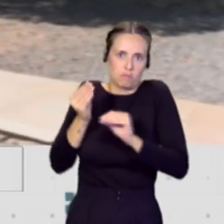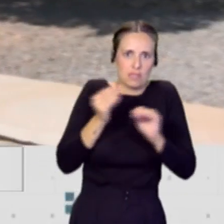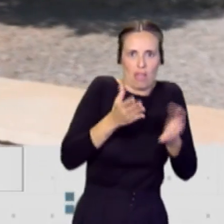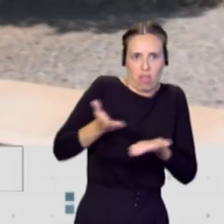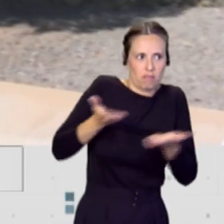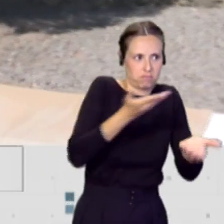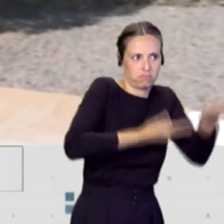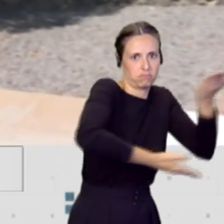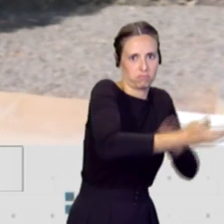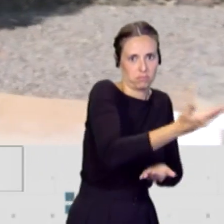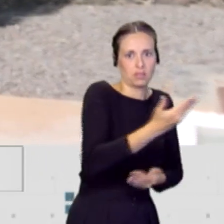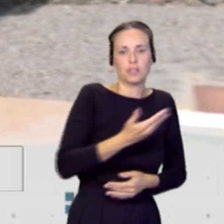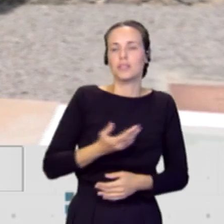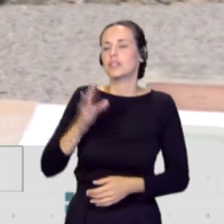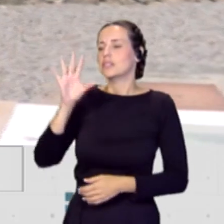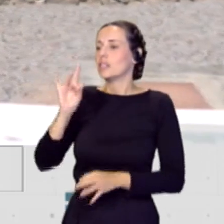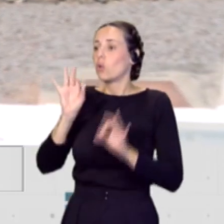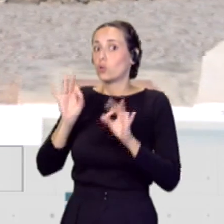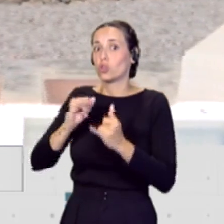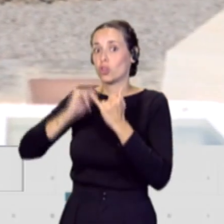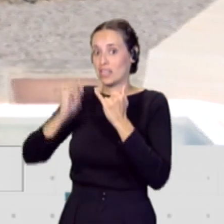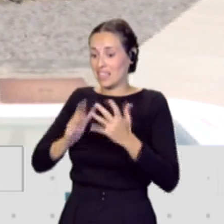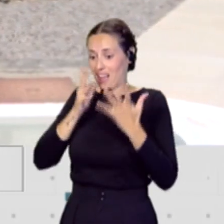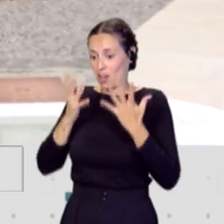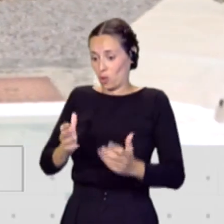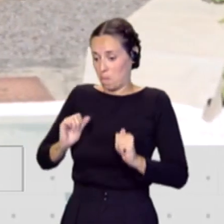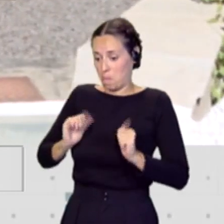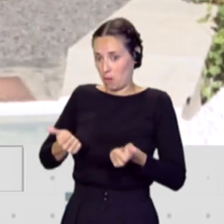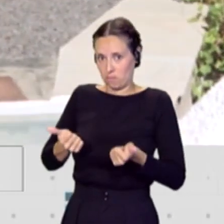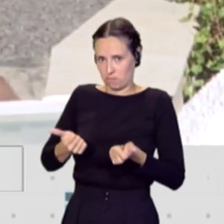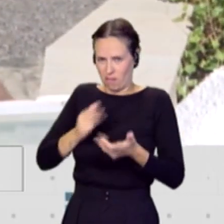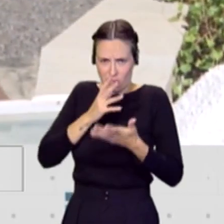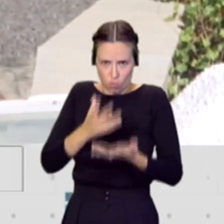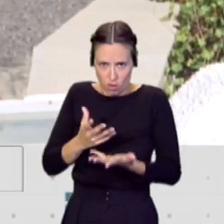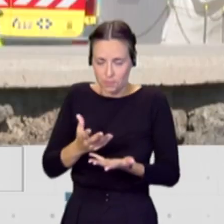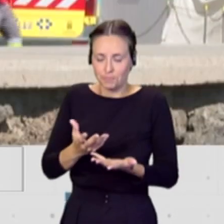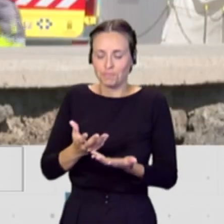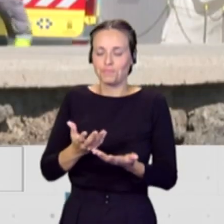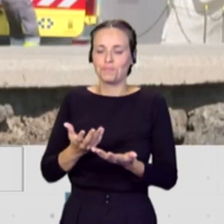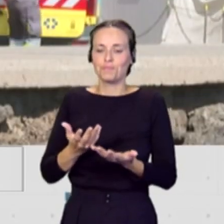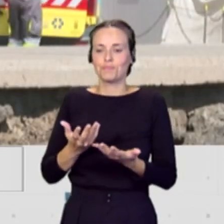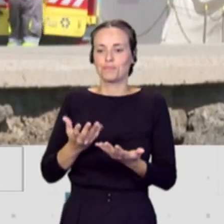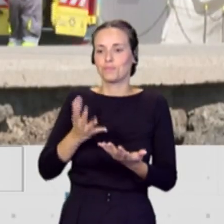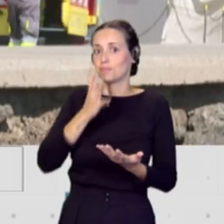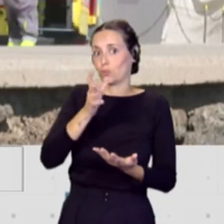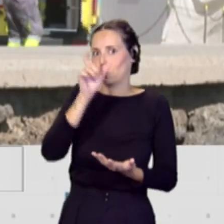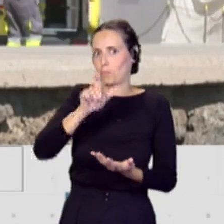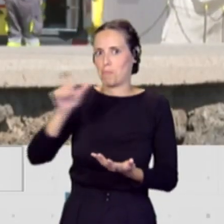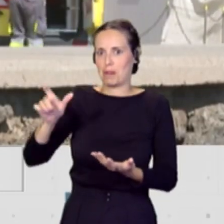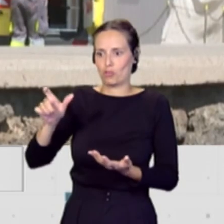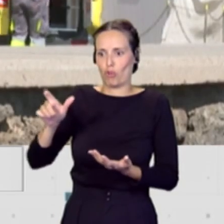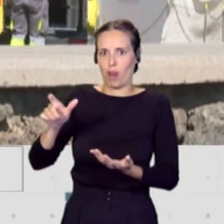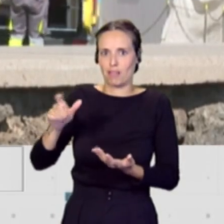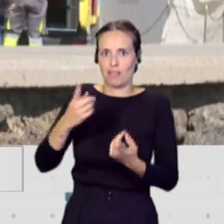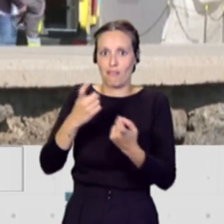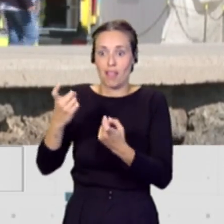Sí, desde inicios de esta crisis, la actual crisis que estamos padeciendo ahora mismo, dado el aumento de la demanda asistencial,